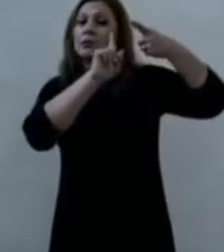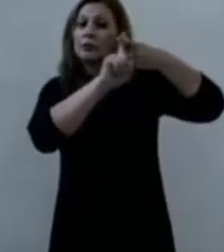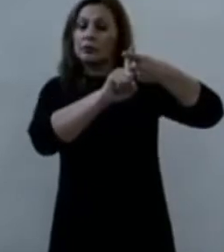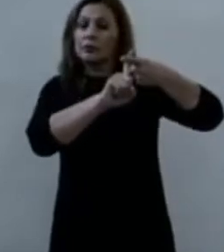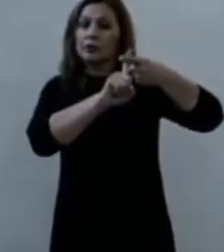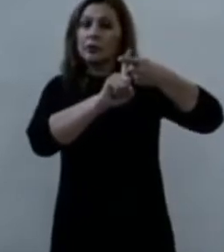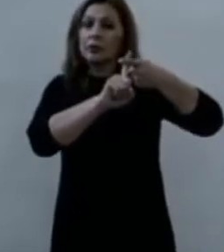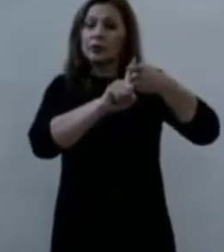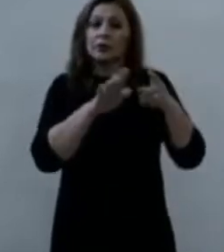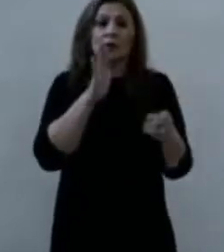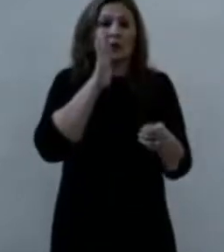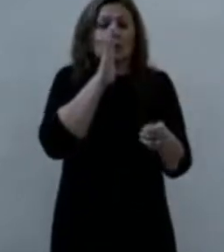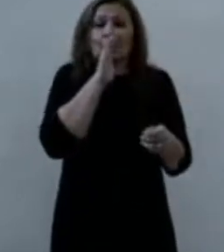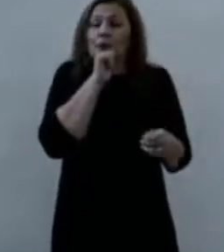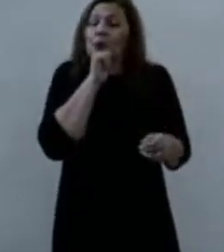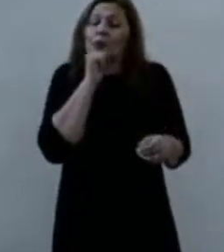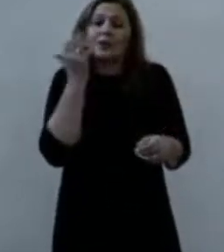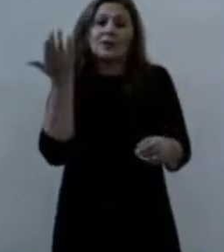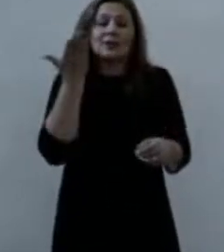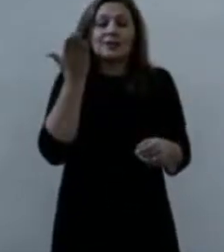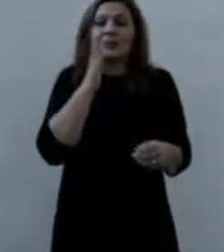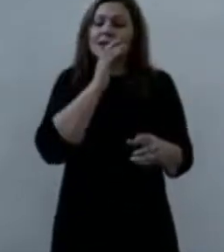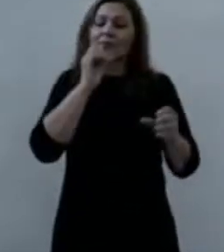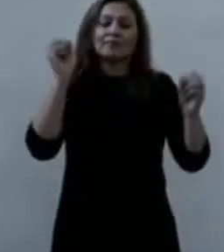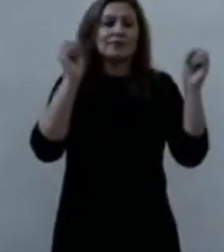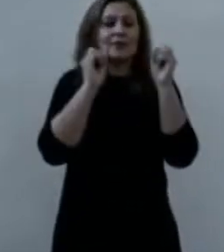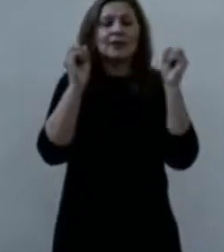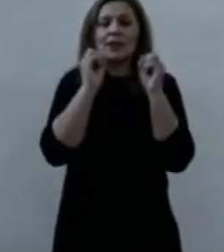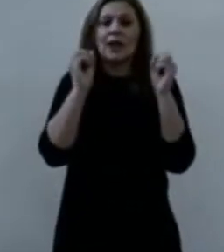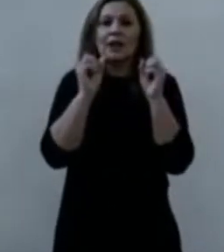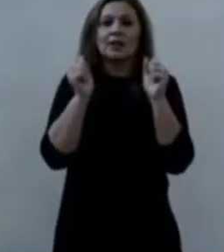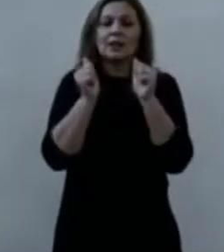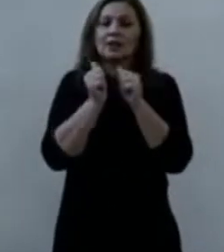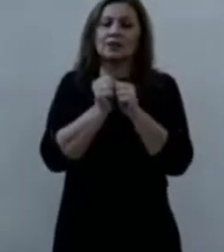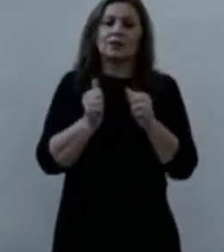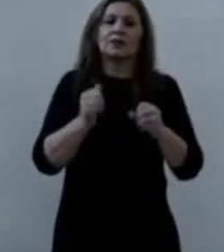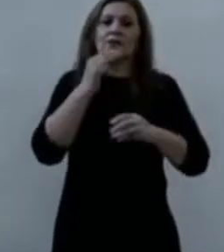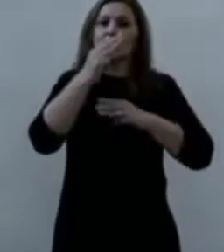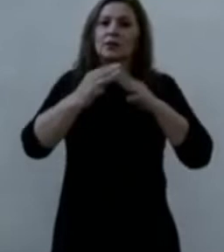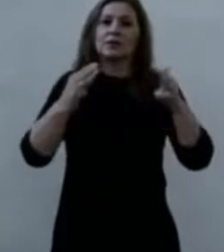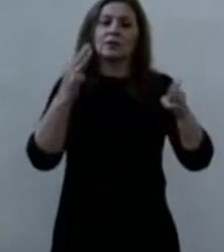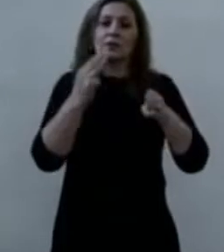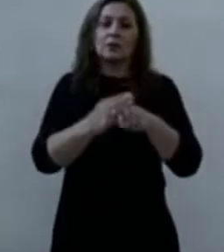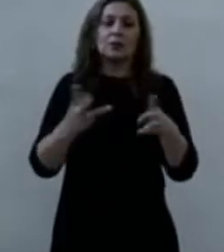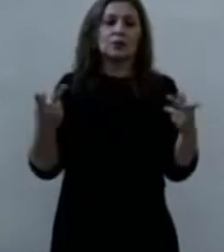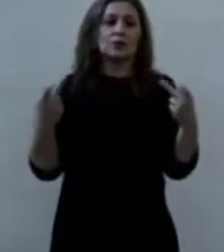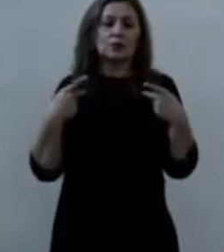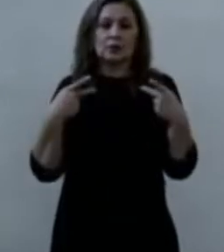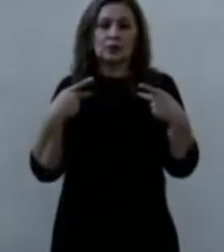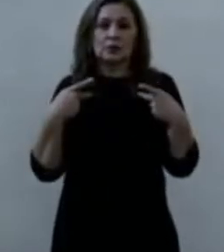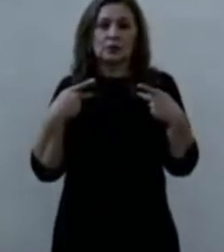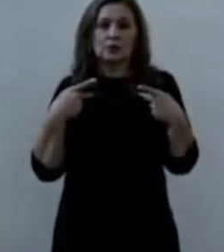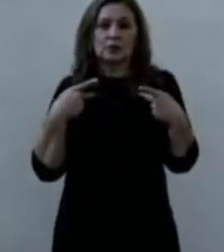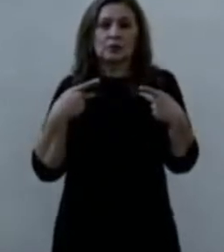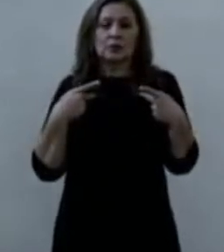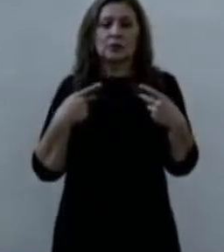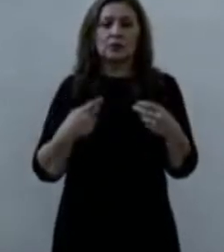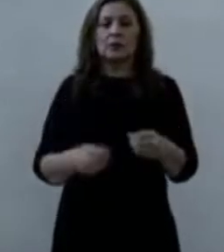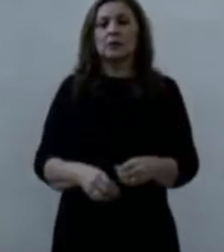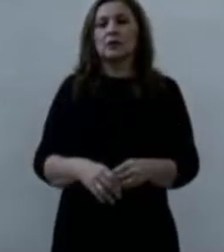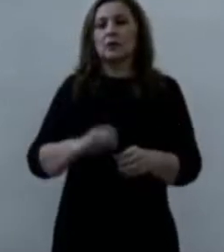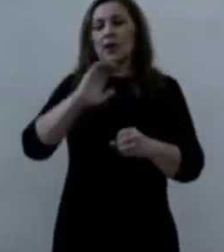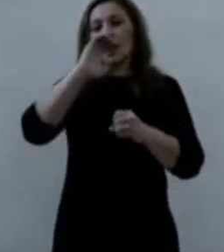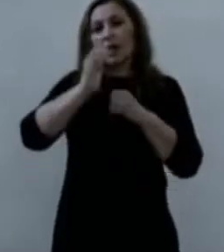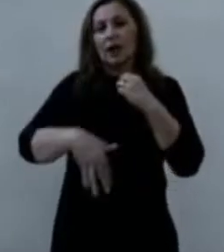impotente frente a los poderes del mundo, que termina clavado en la cruz.